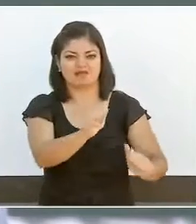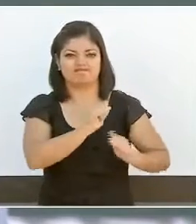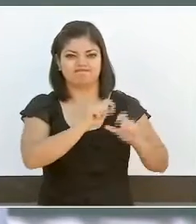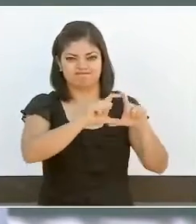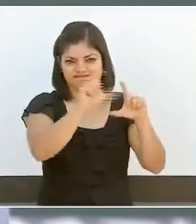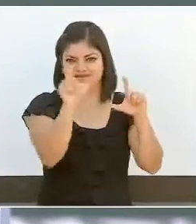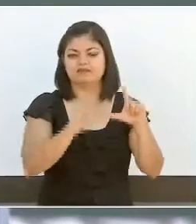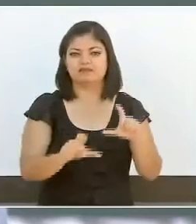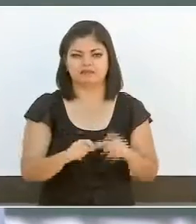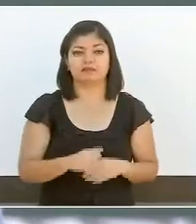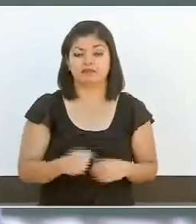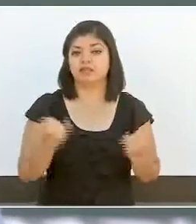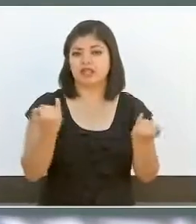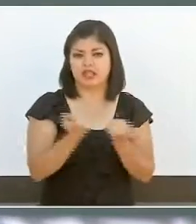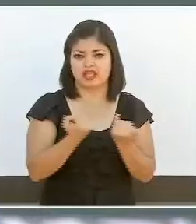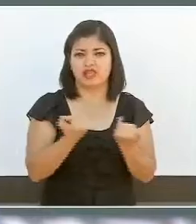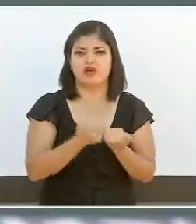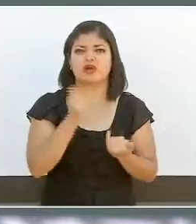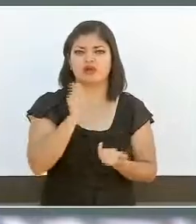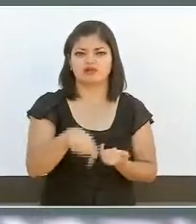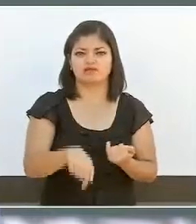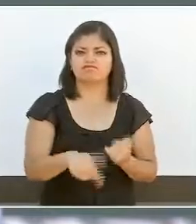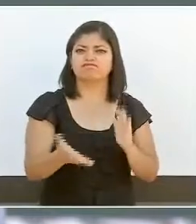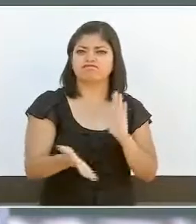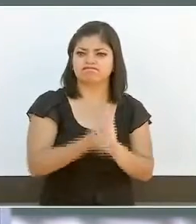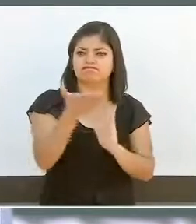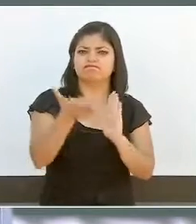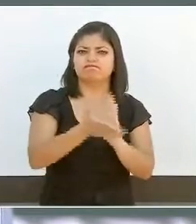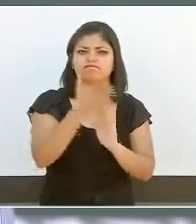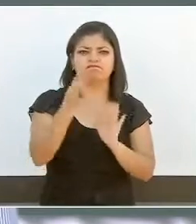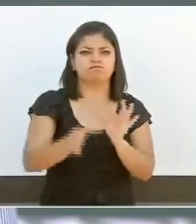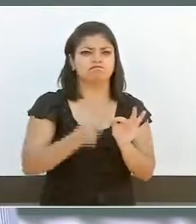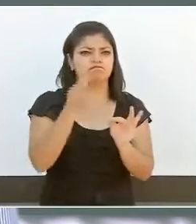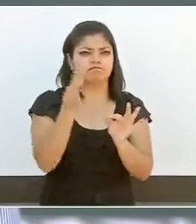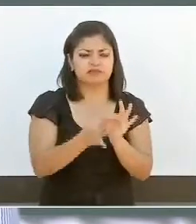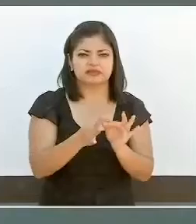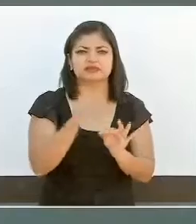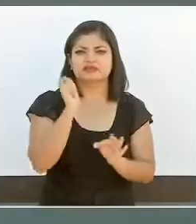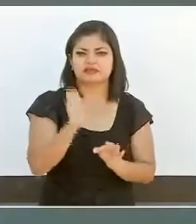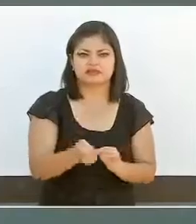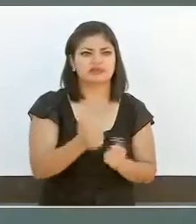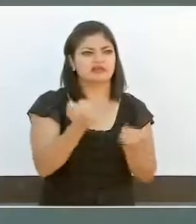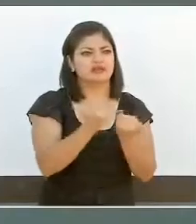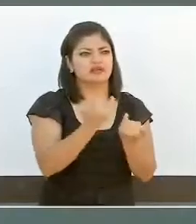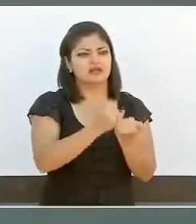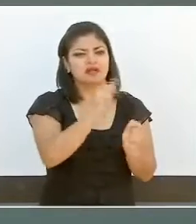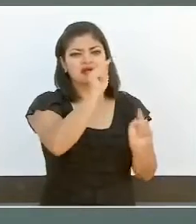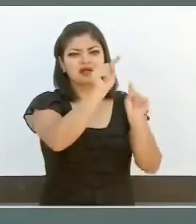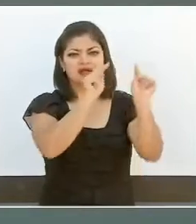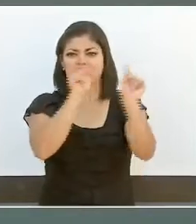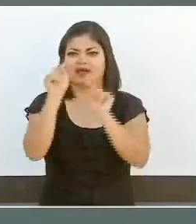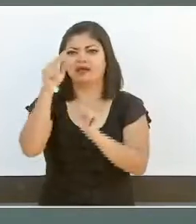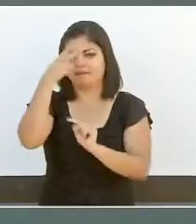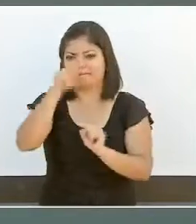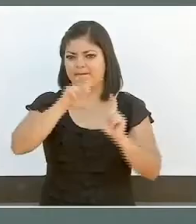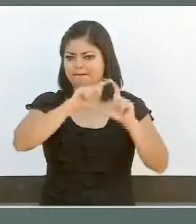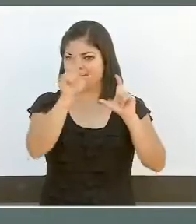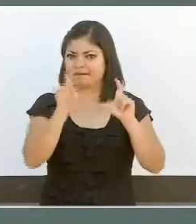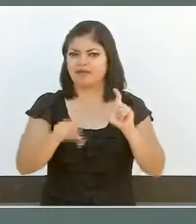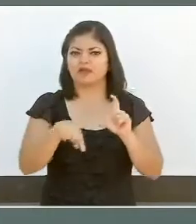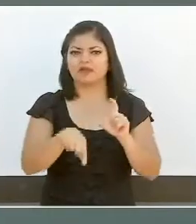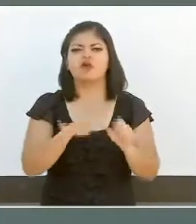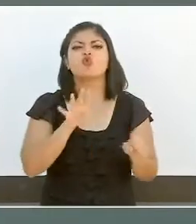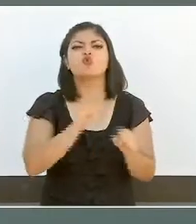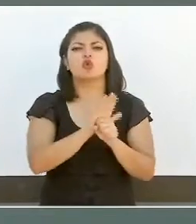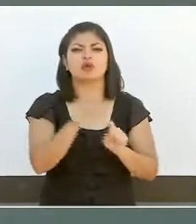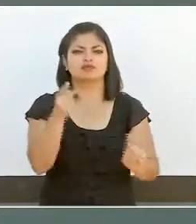uno de los cuarteles cuya construcción se ha concluido alrededor del país, representa un paso más para lograr los objetivos